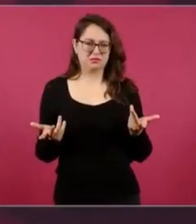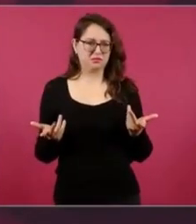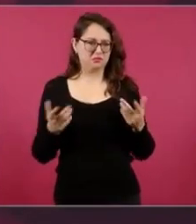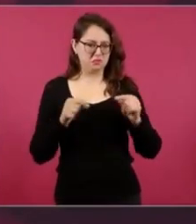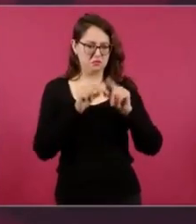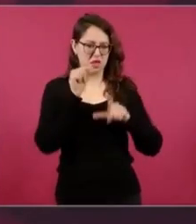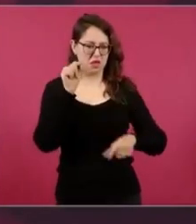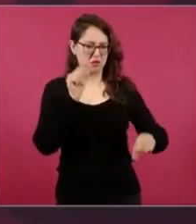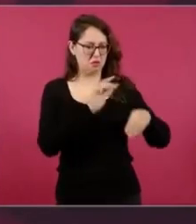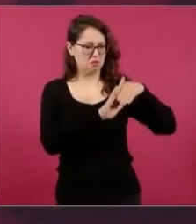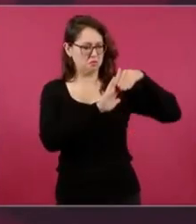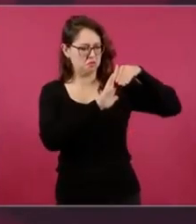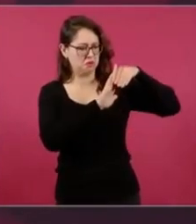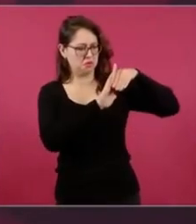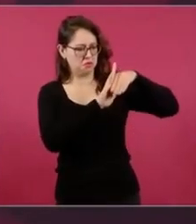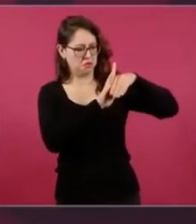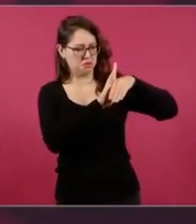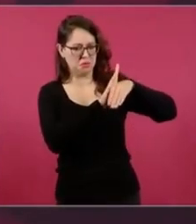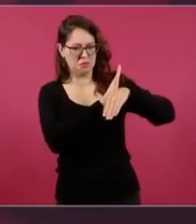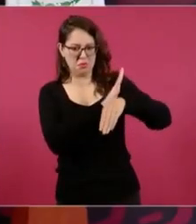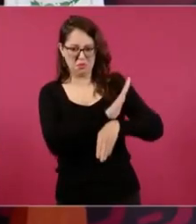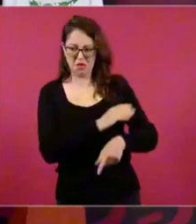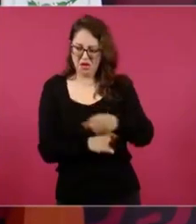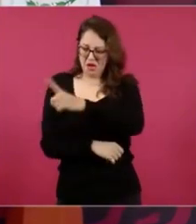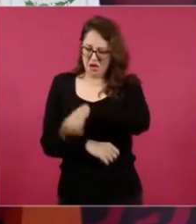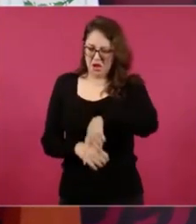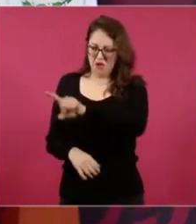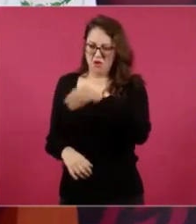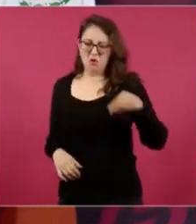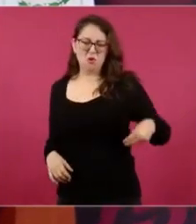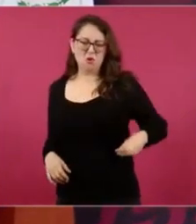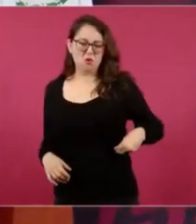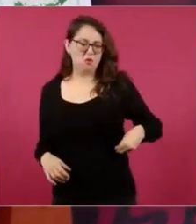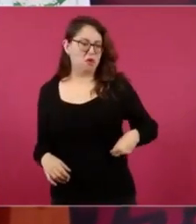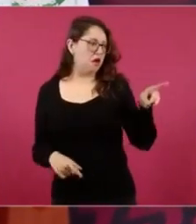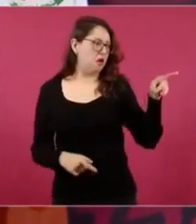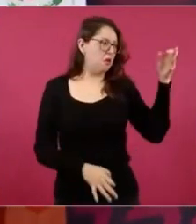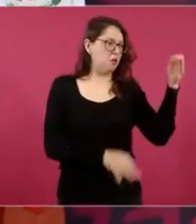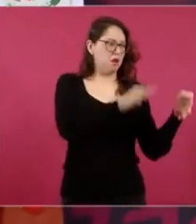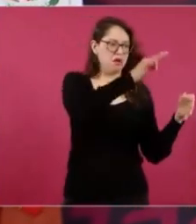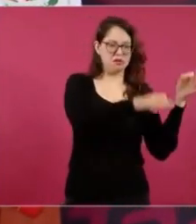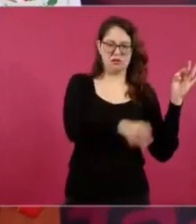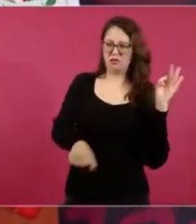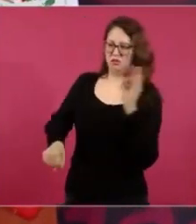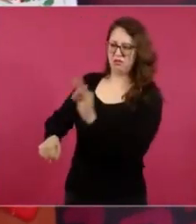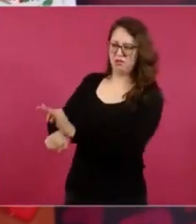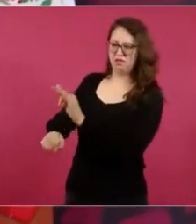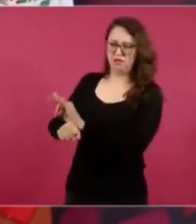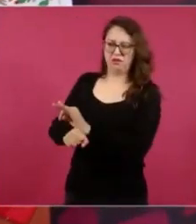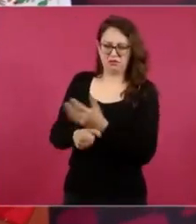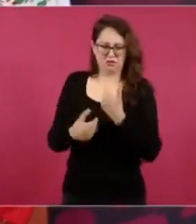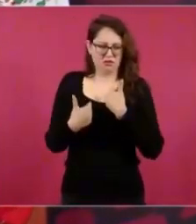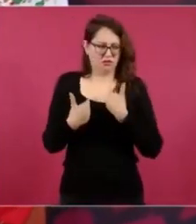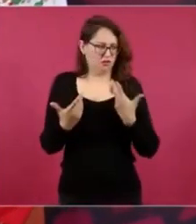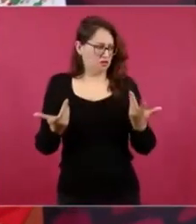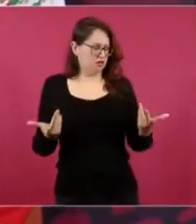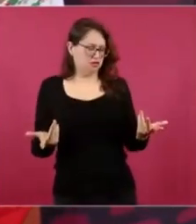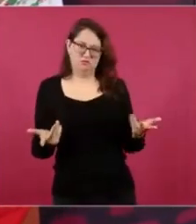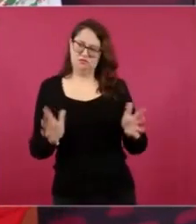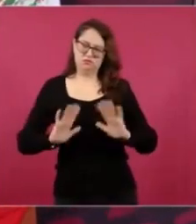de nuestro país. Y nosotros estamos luchando para transformar a México, para